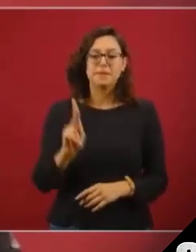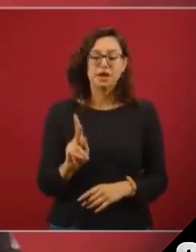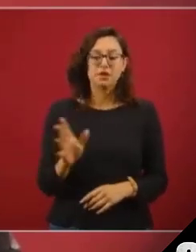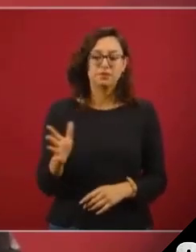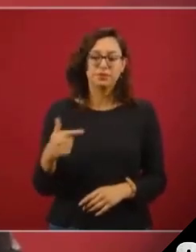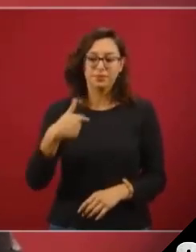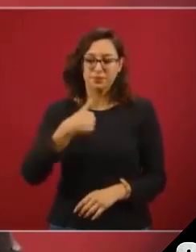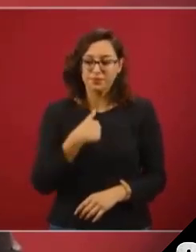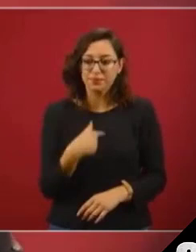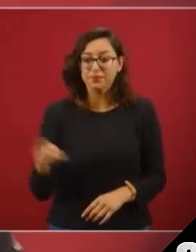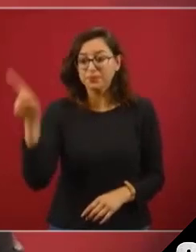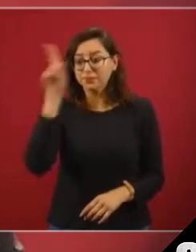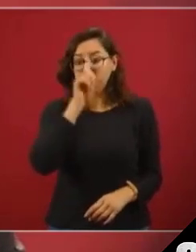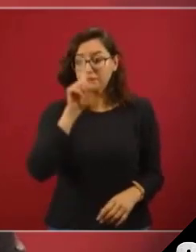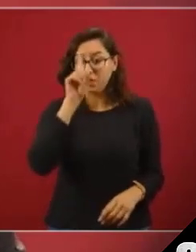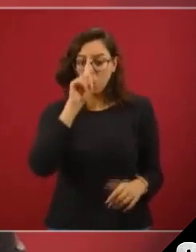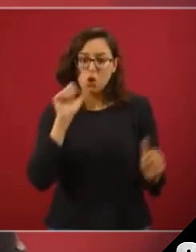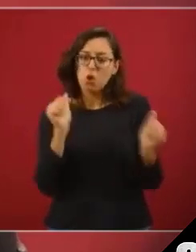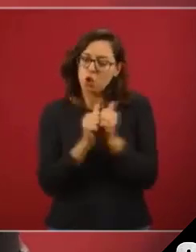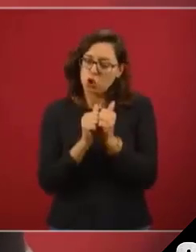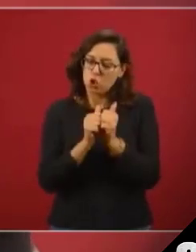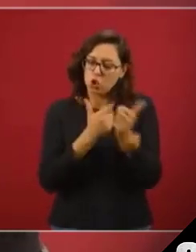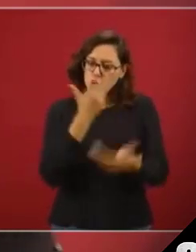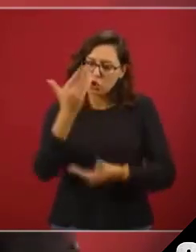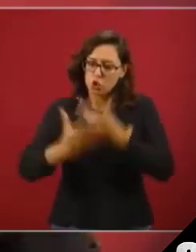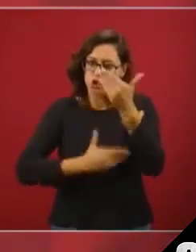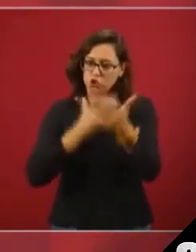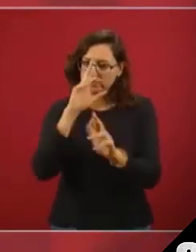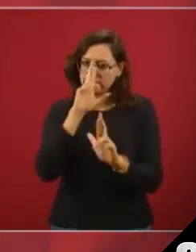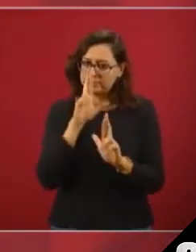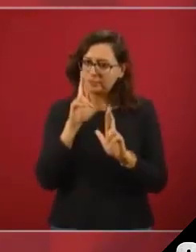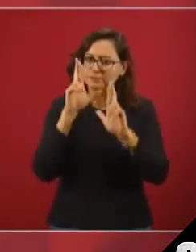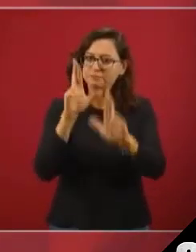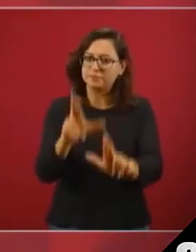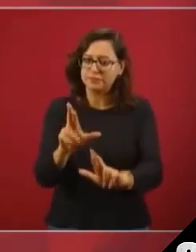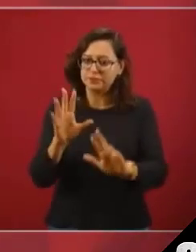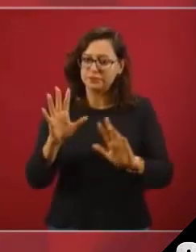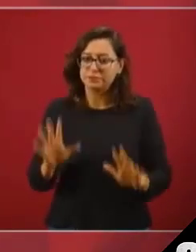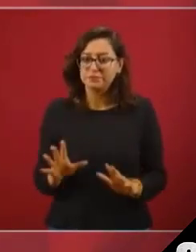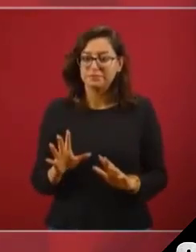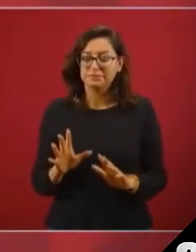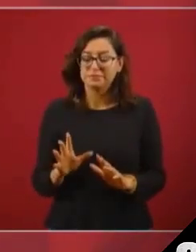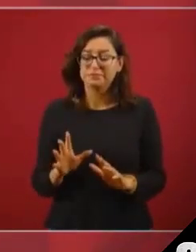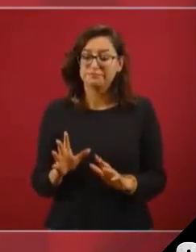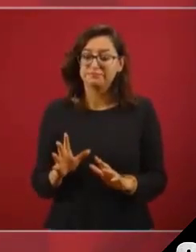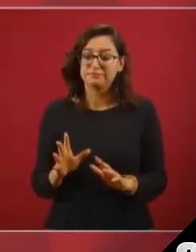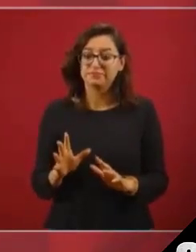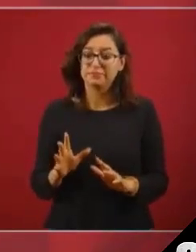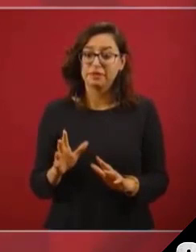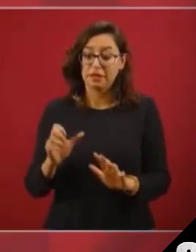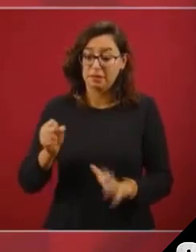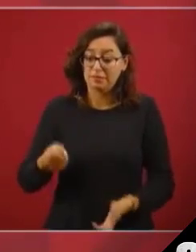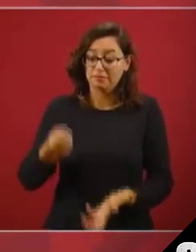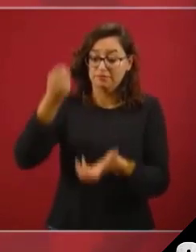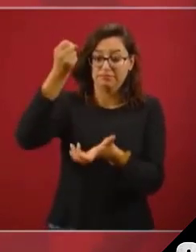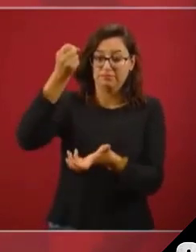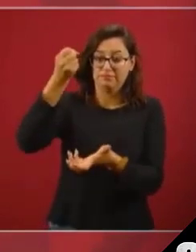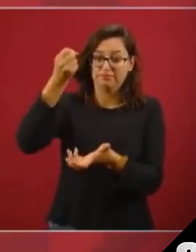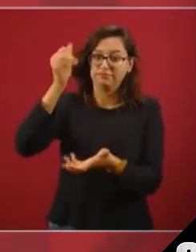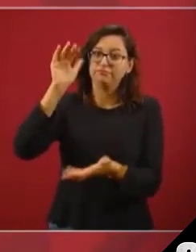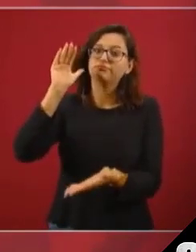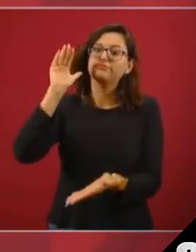respetuosa es que se reduzca el presupuesto